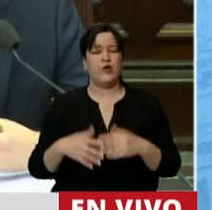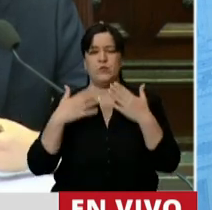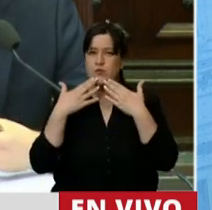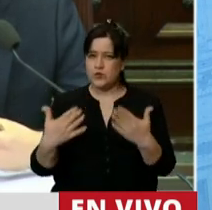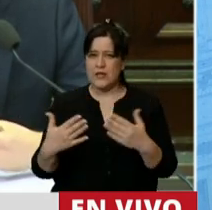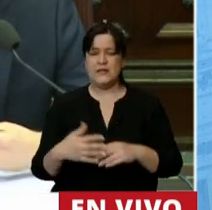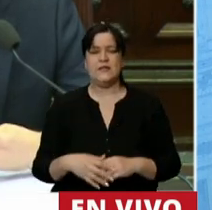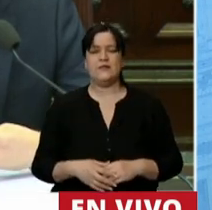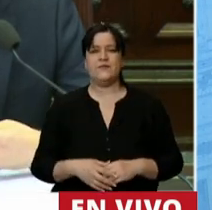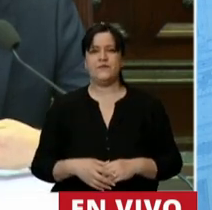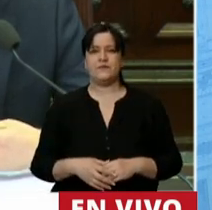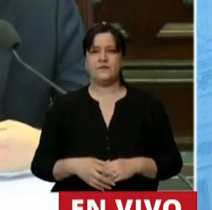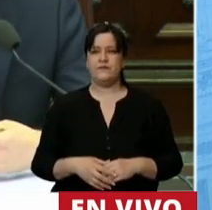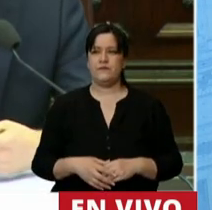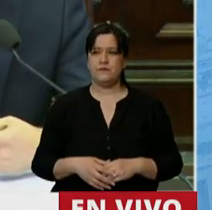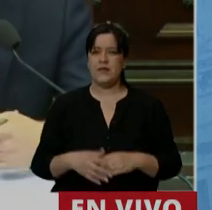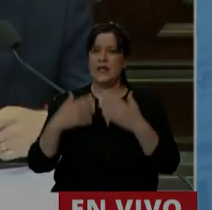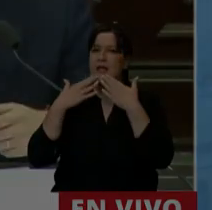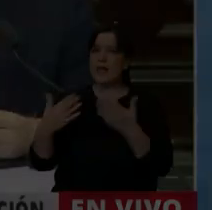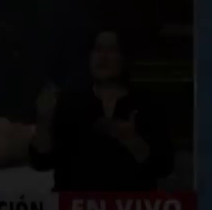gracias, señor presidente. Gracias, diputado.